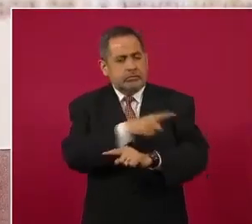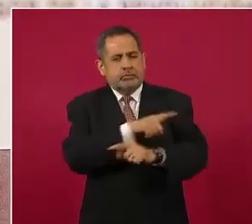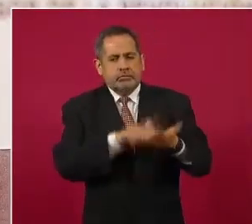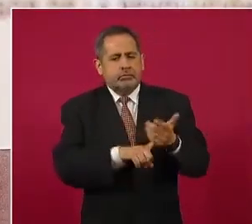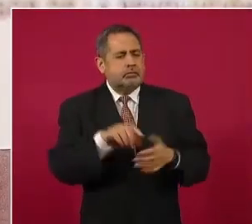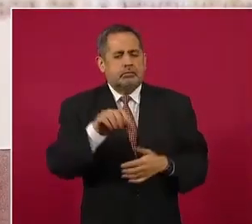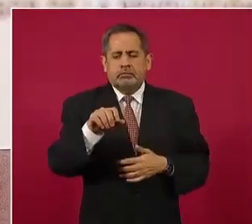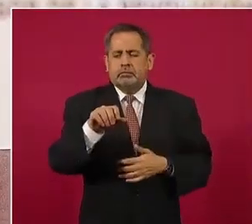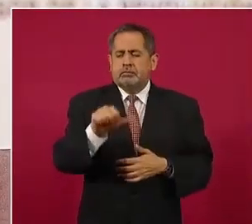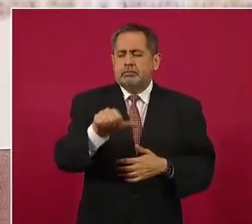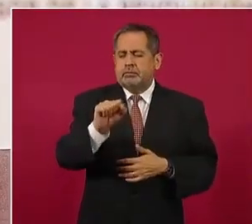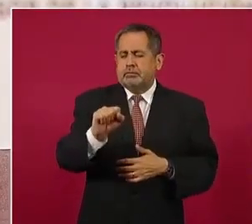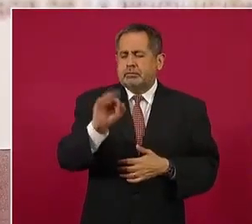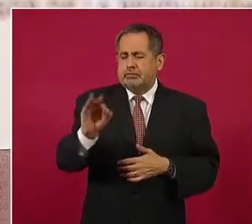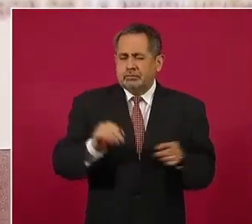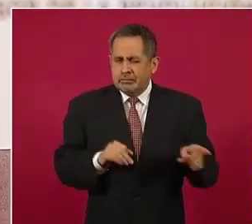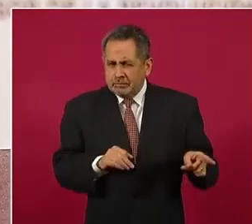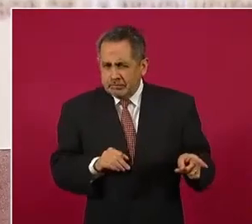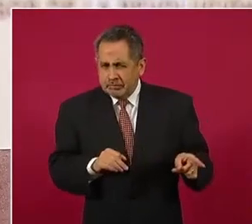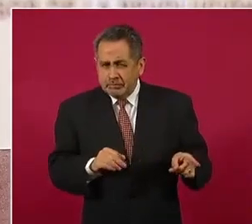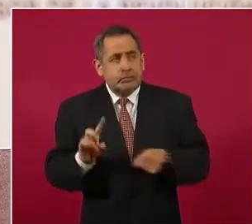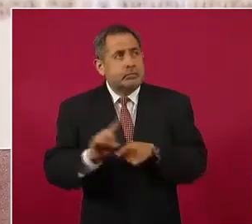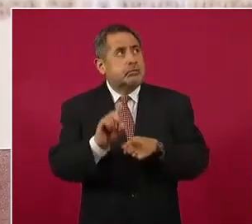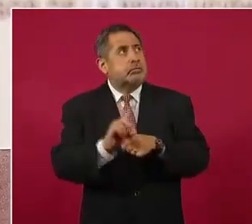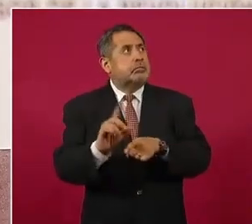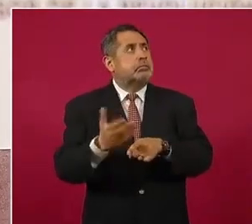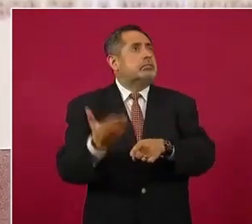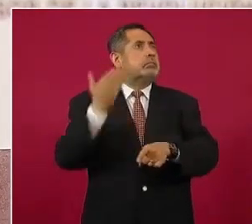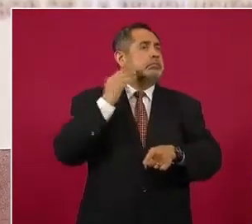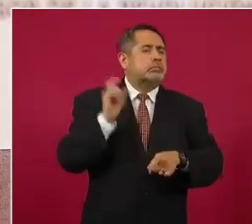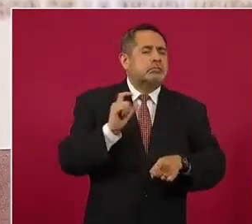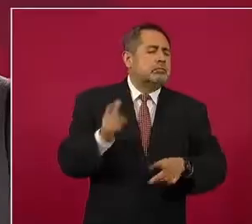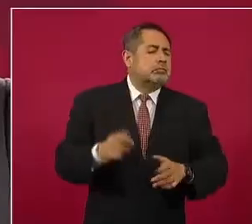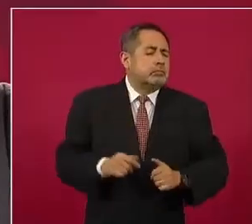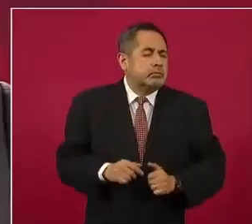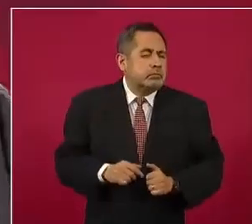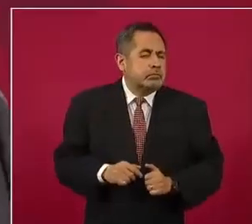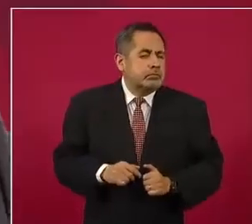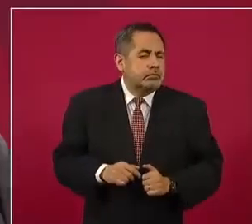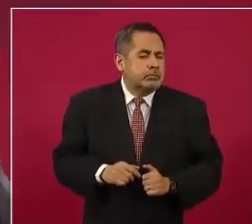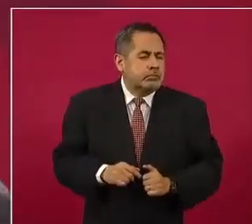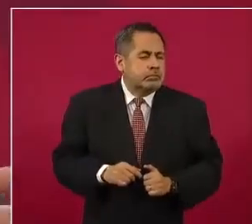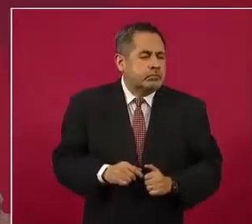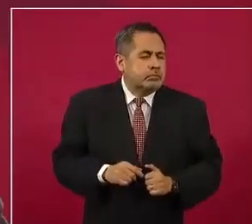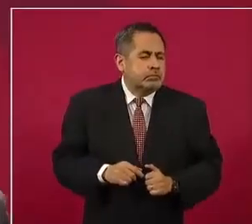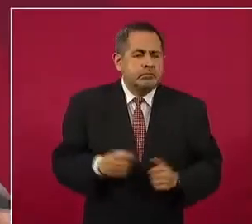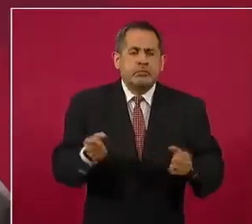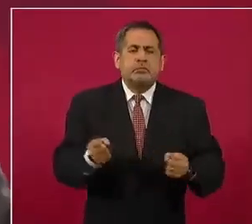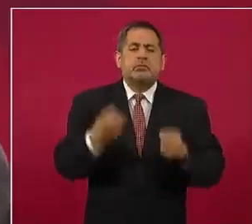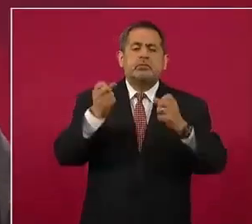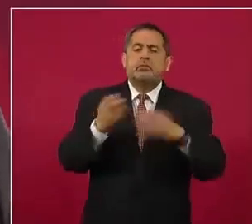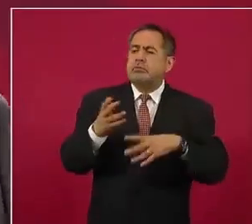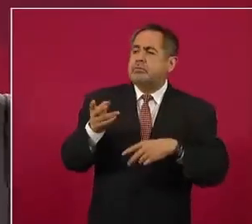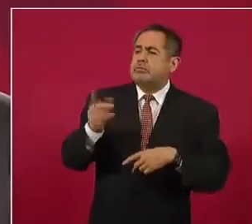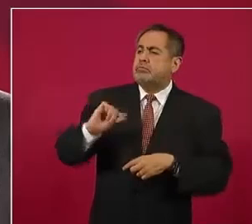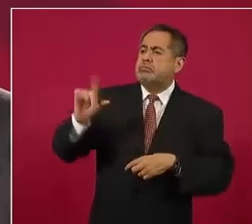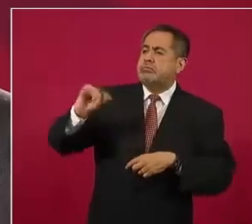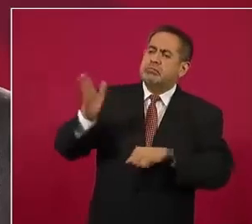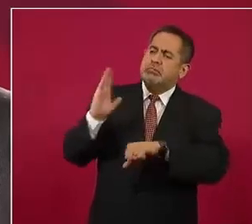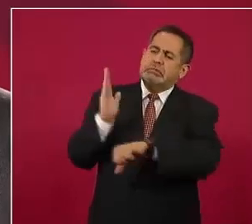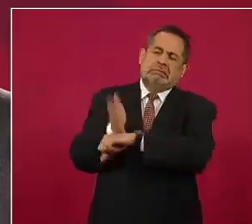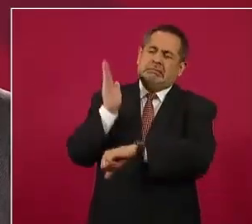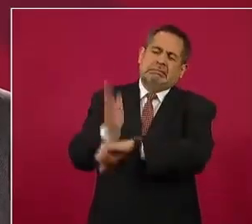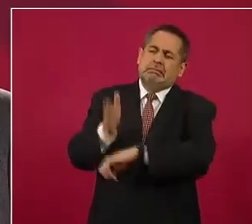cuántos funcionarios han sido castigados?